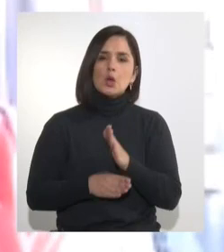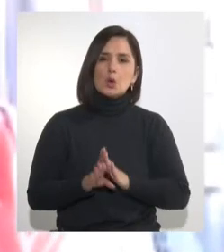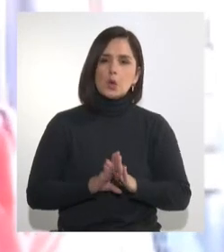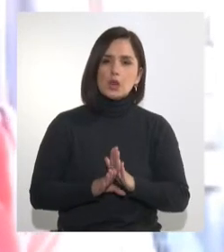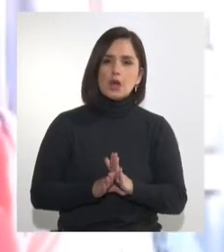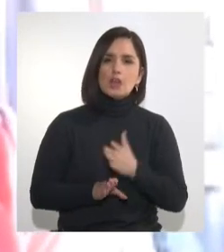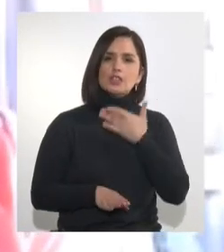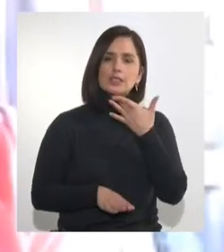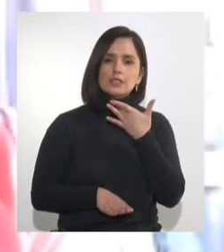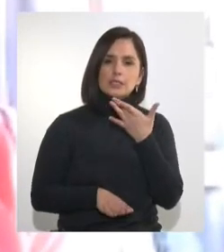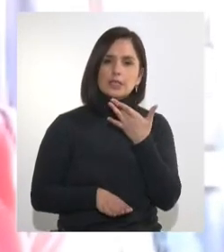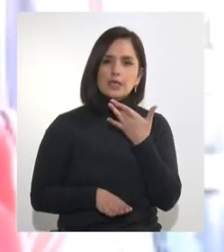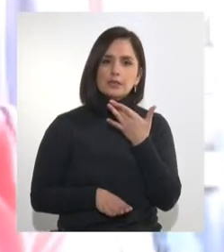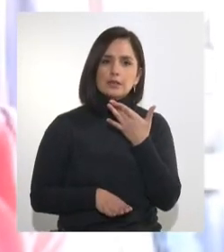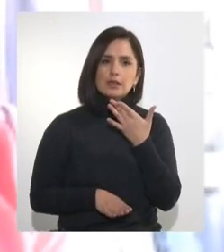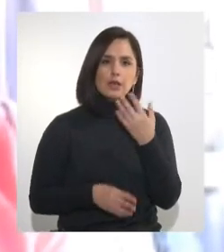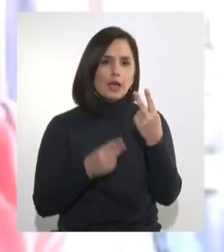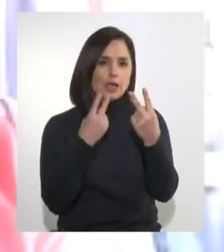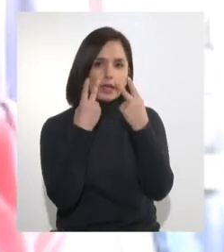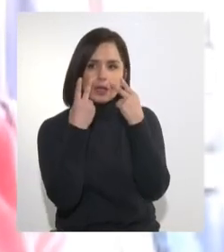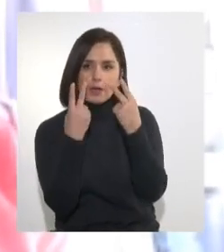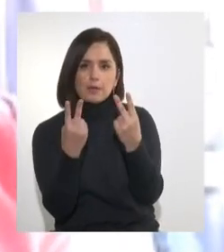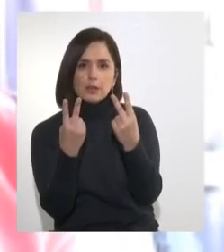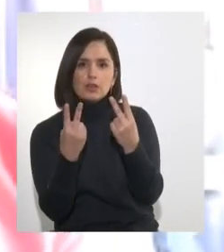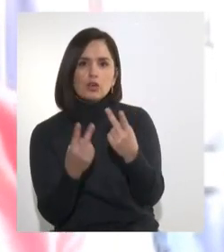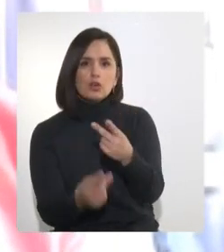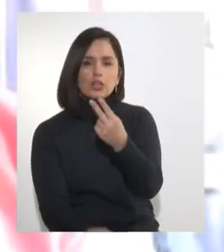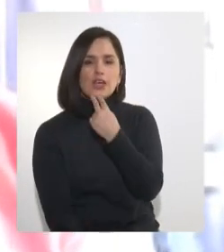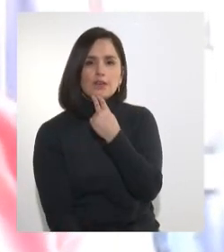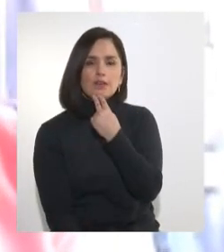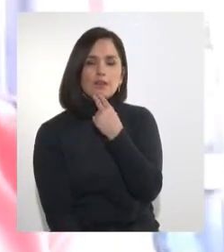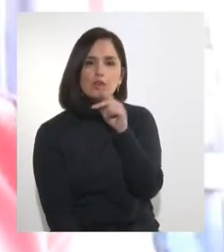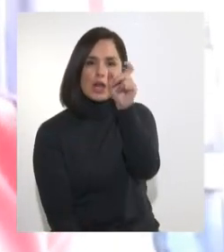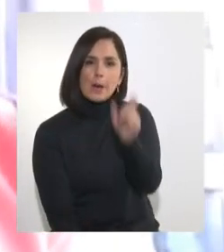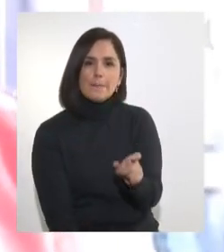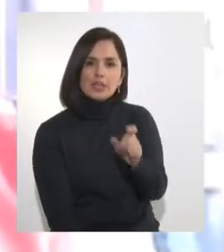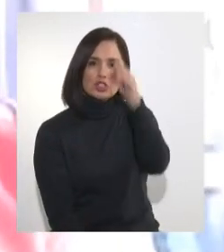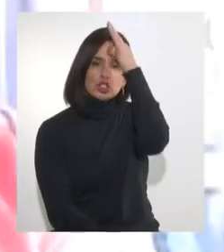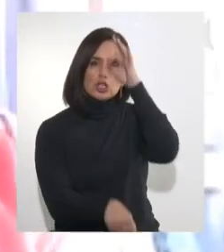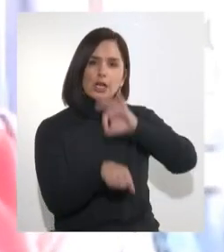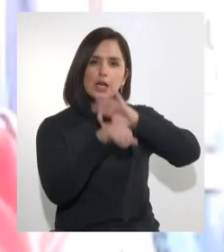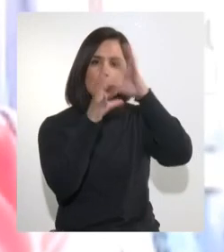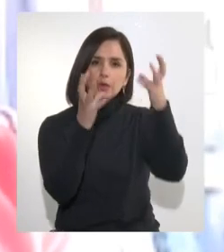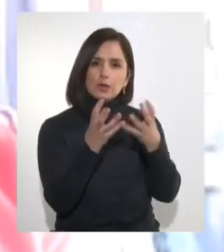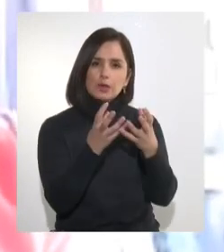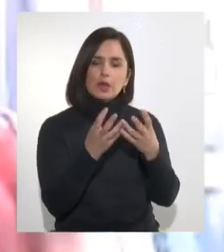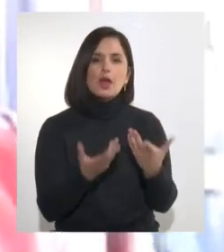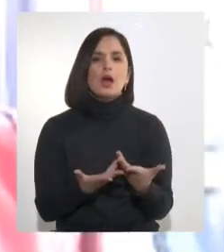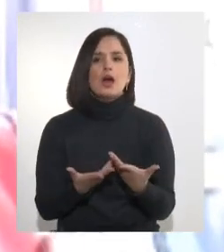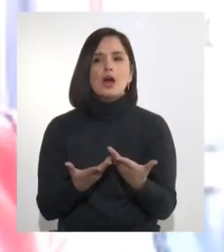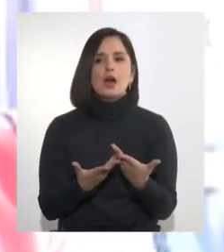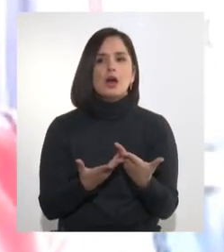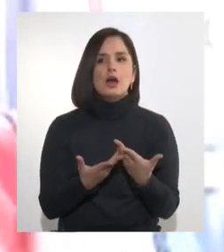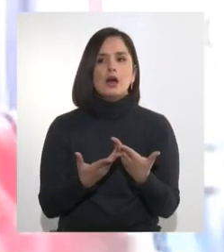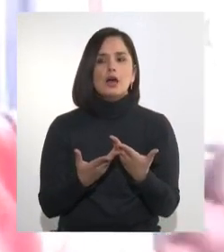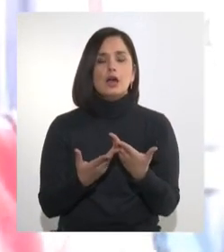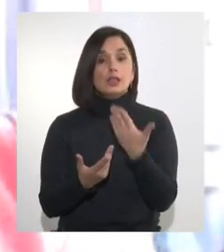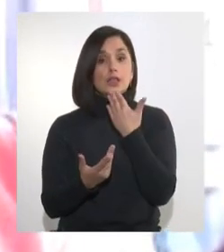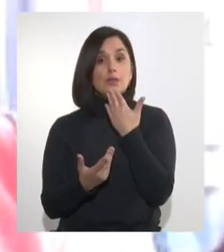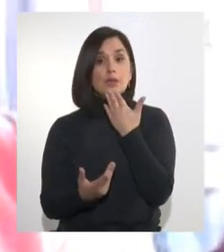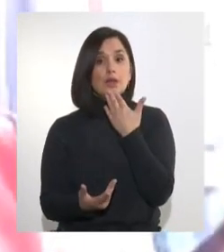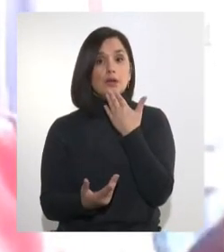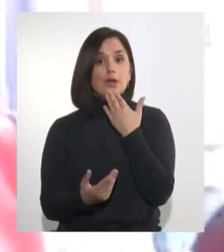gente durante esta pandemia. Hablo no solo de la generosidad de las virtudes públicas, de compartir y de ser